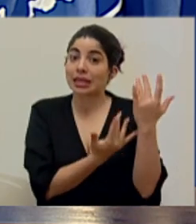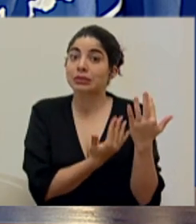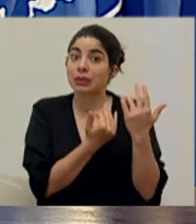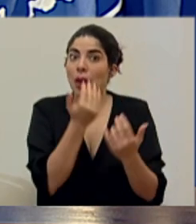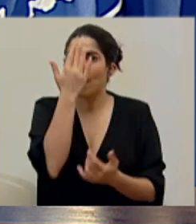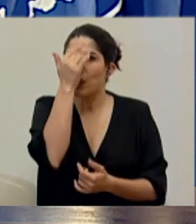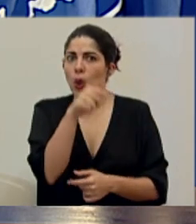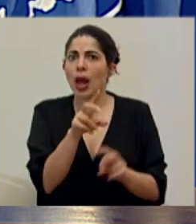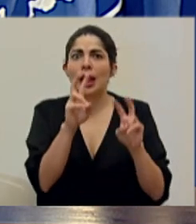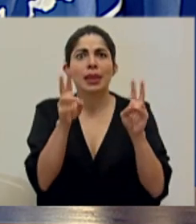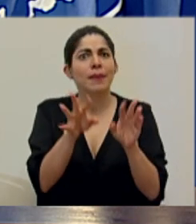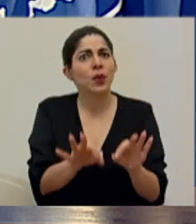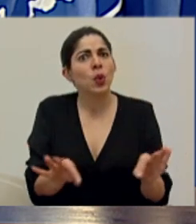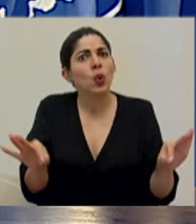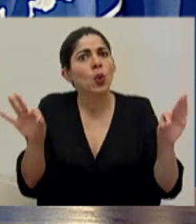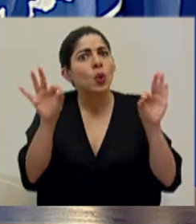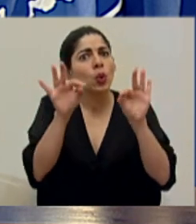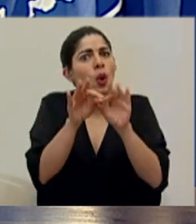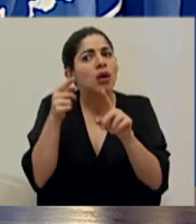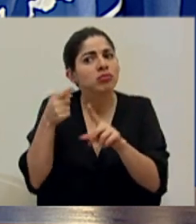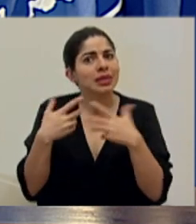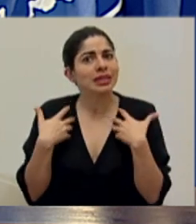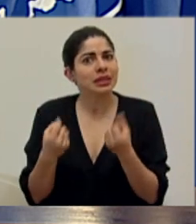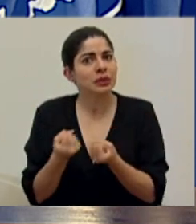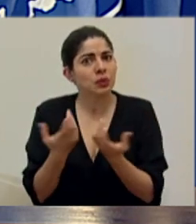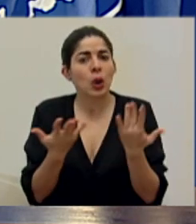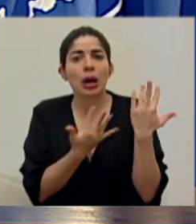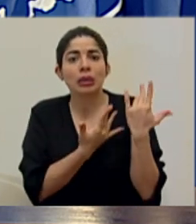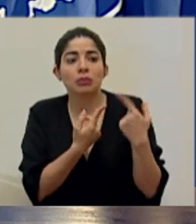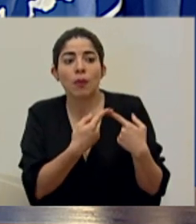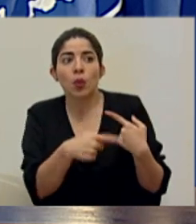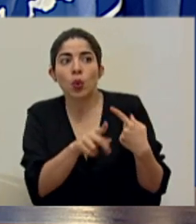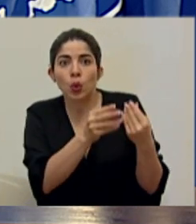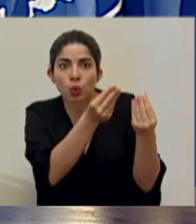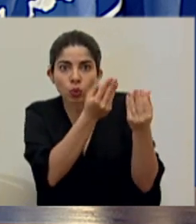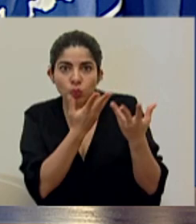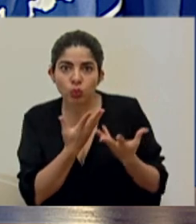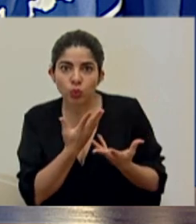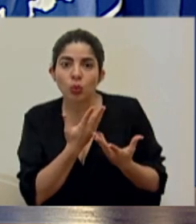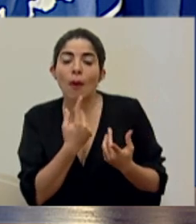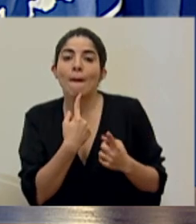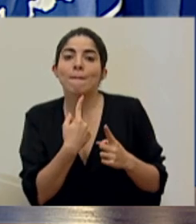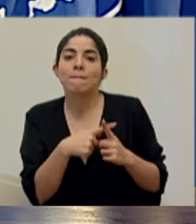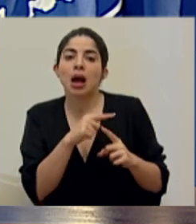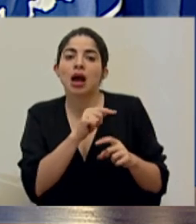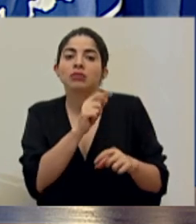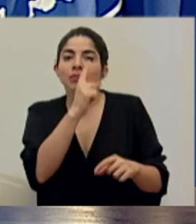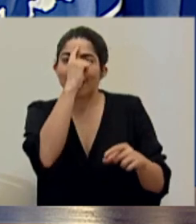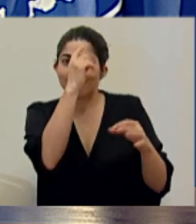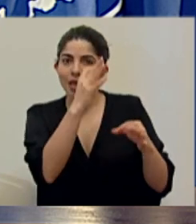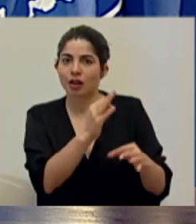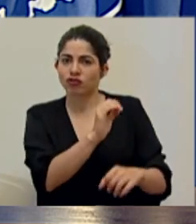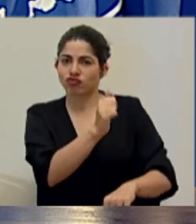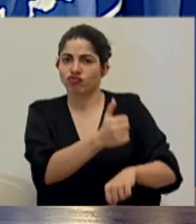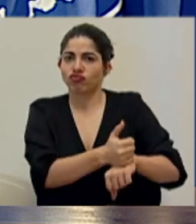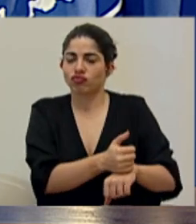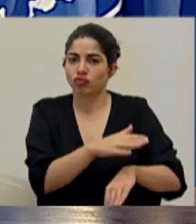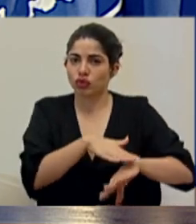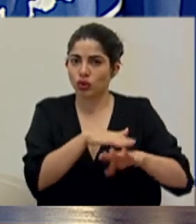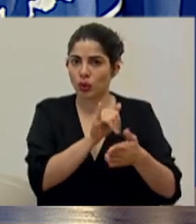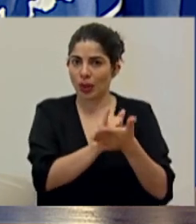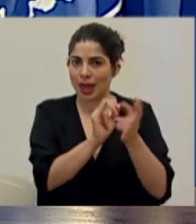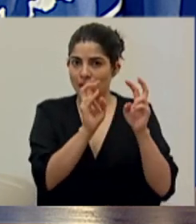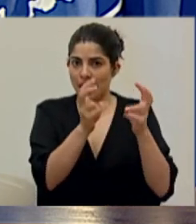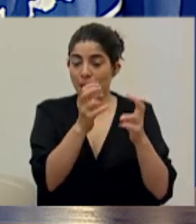importancia que tiene para la salud pública se pueda conocer pronto y se forme una decisión definitiva sobre esta materia,